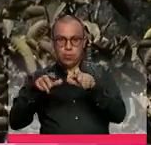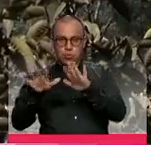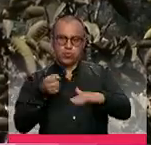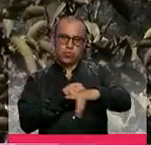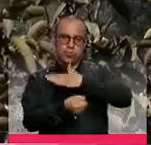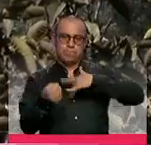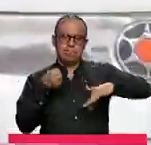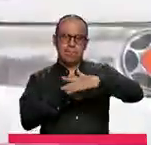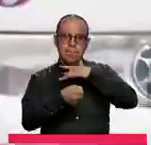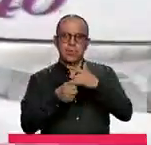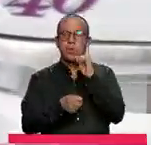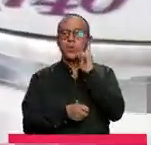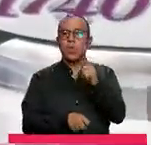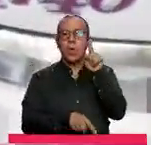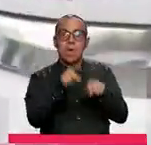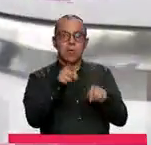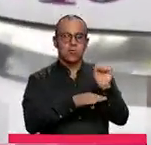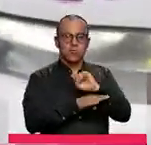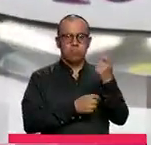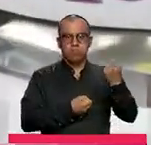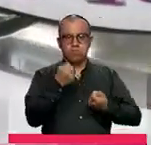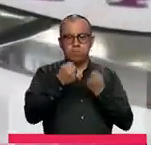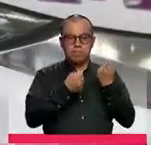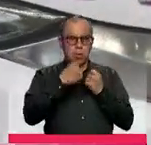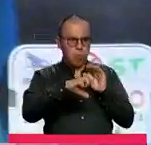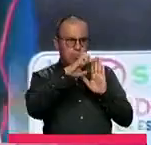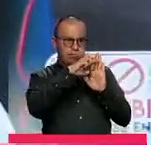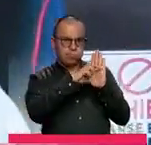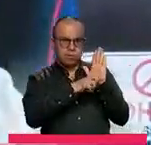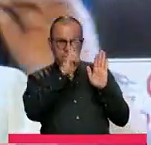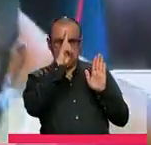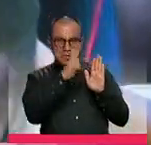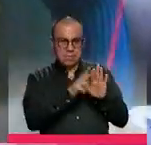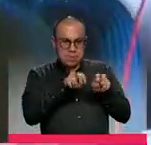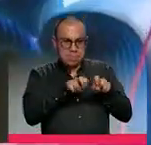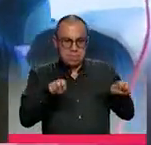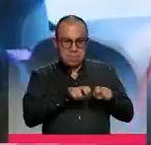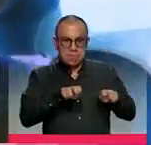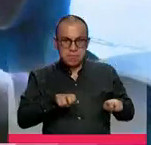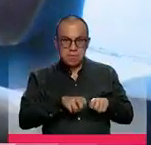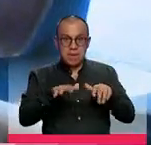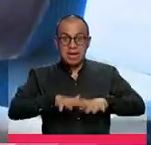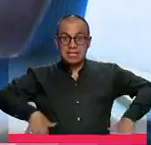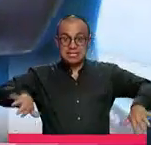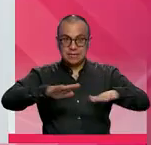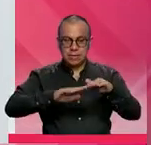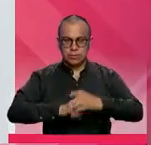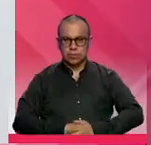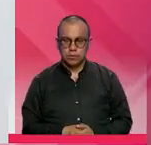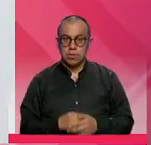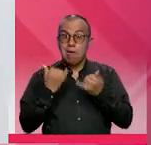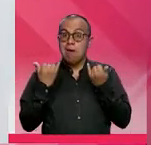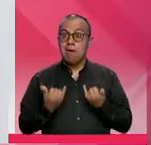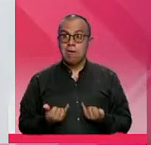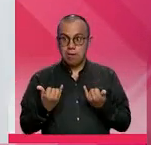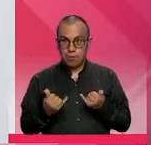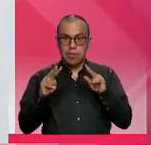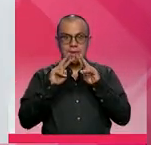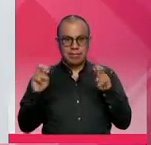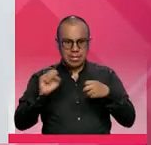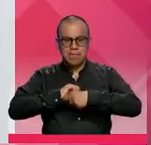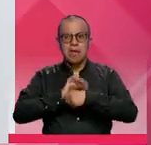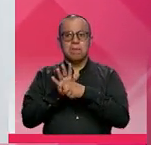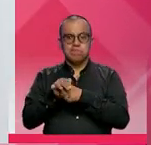Cundinamarca, debido a que algunos conductores no están respetando el distanciamiento en los vehículos. Que aún estamos en estado de